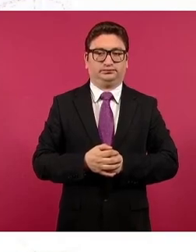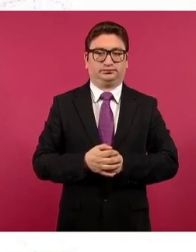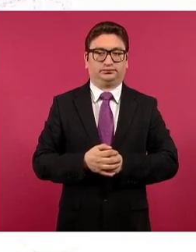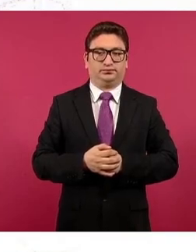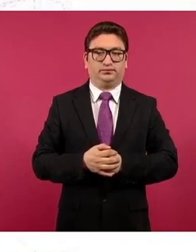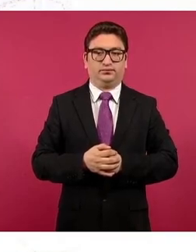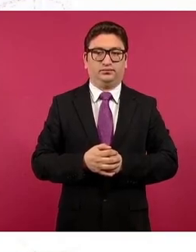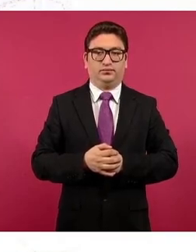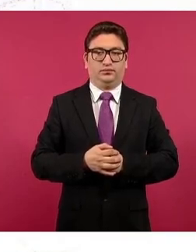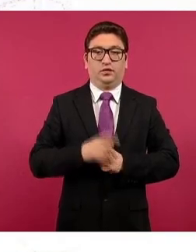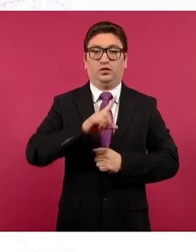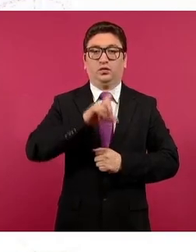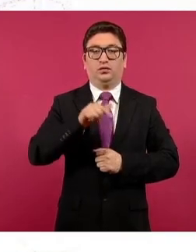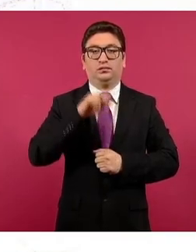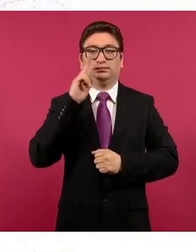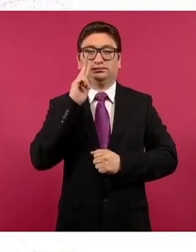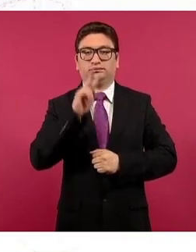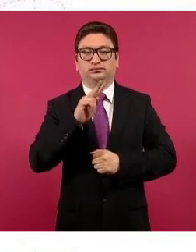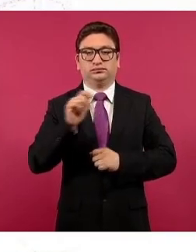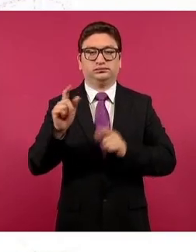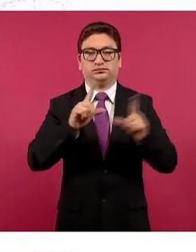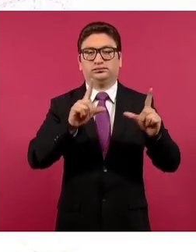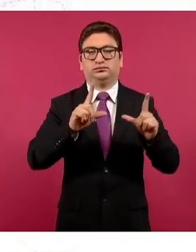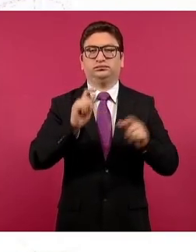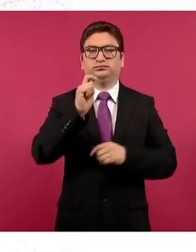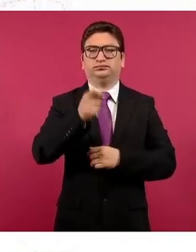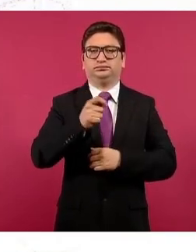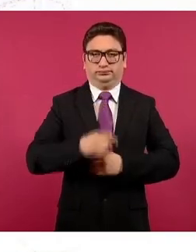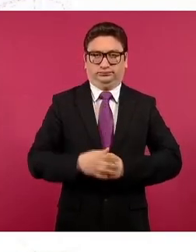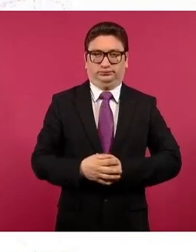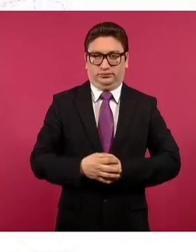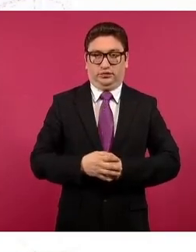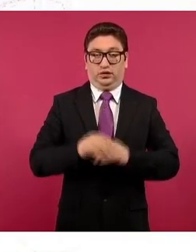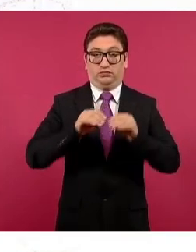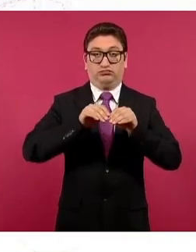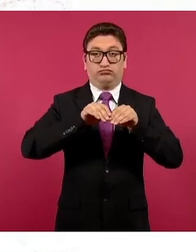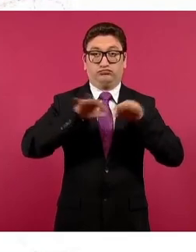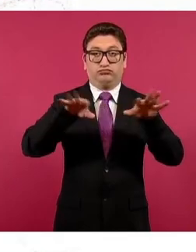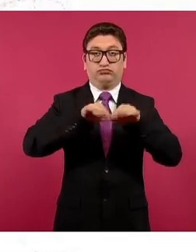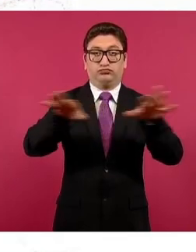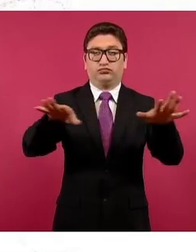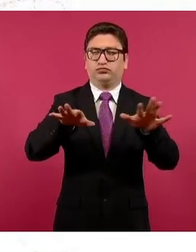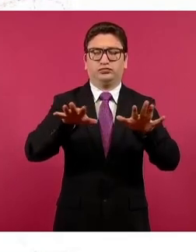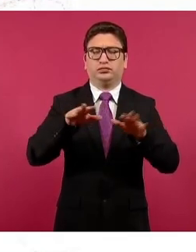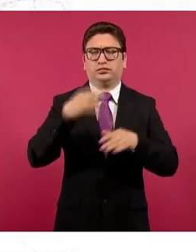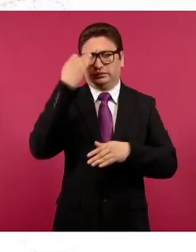Después vamos a ver unas columnas que se publicaron durante